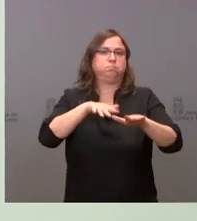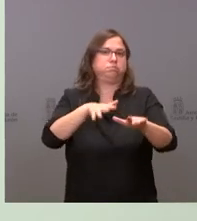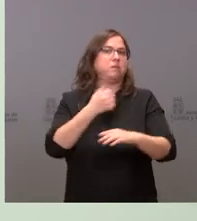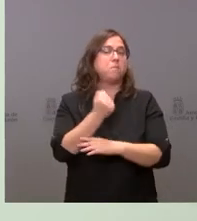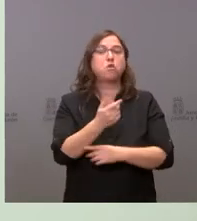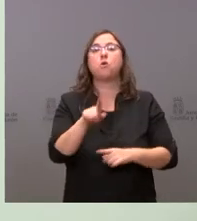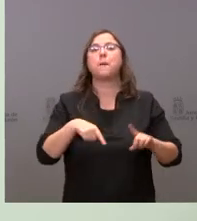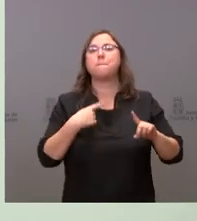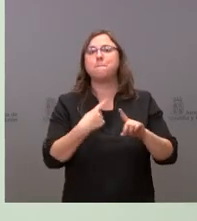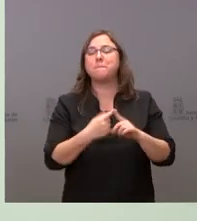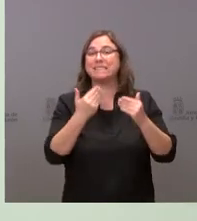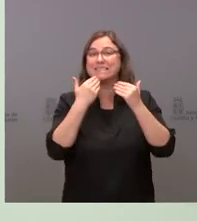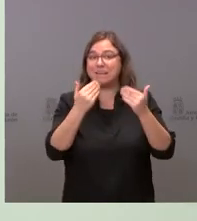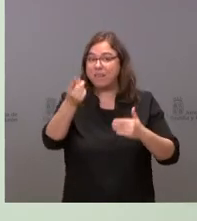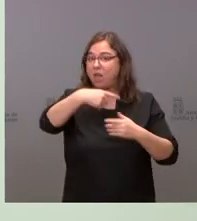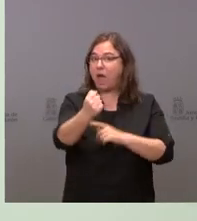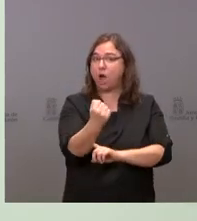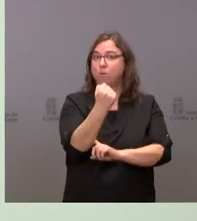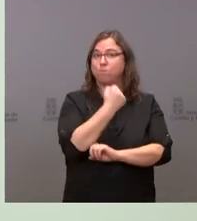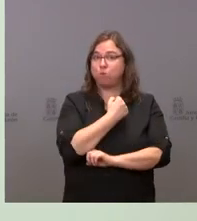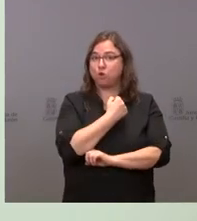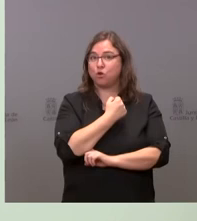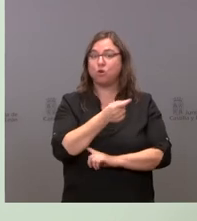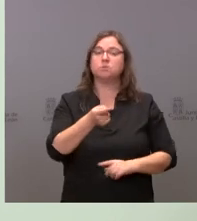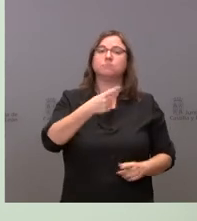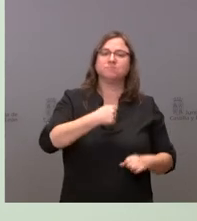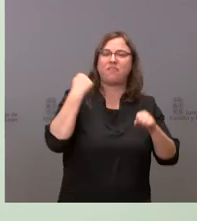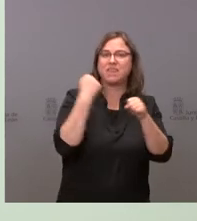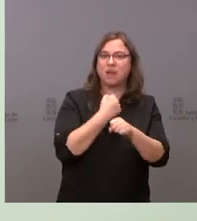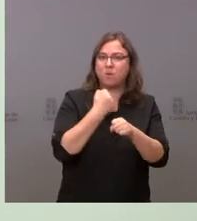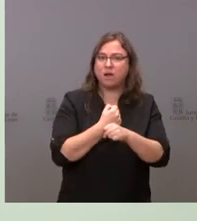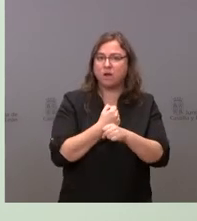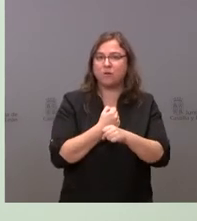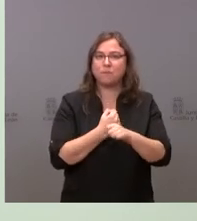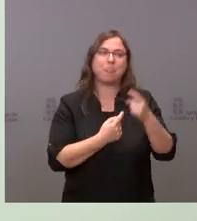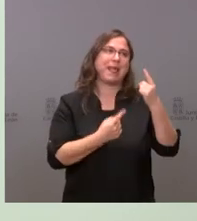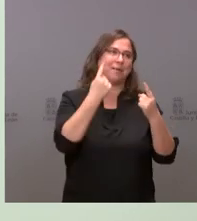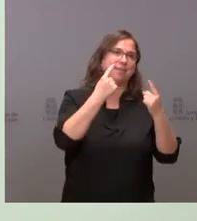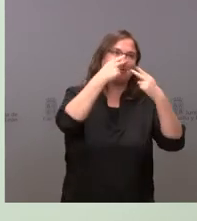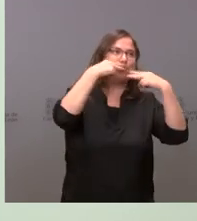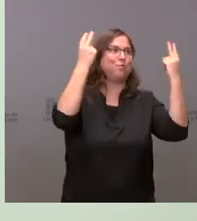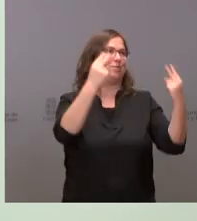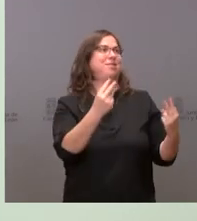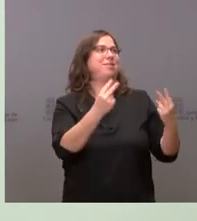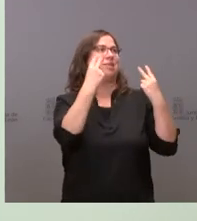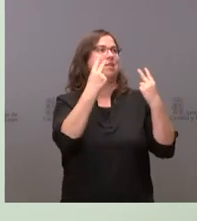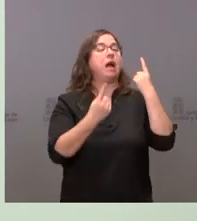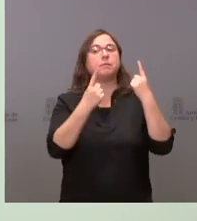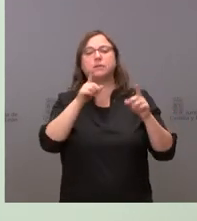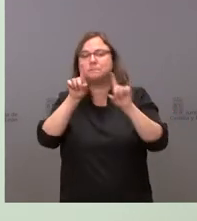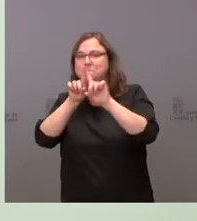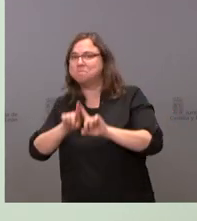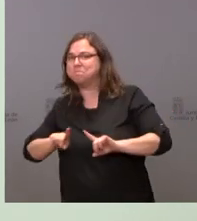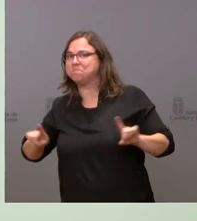recibimos en estos momentos al trabajo intenso a veces público a veces callado